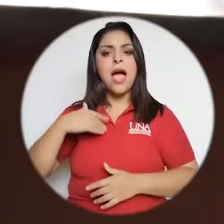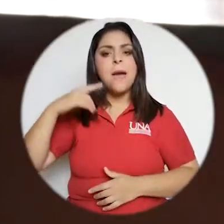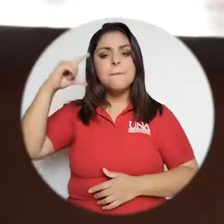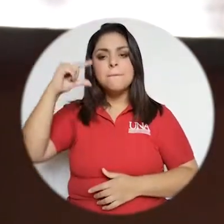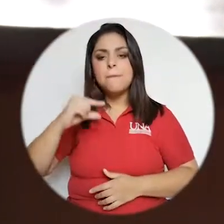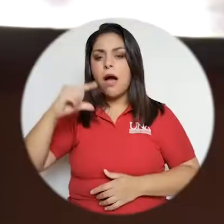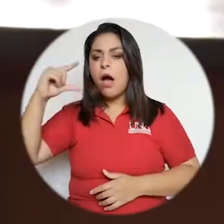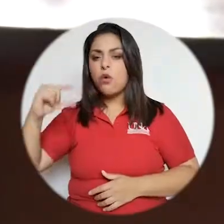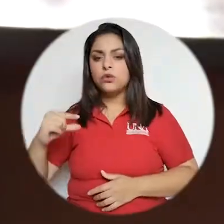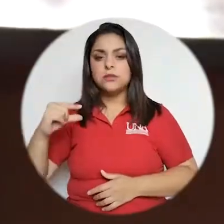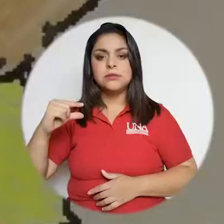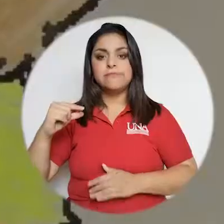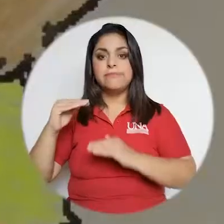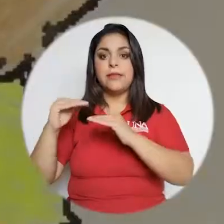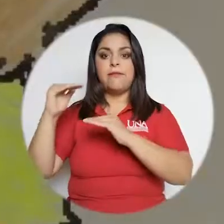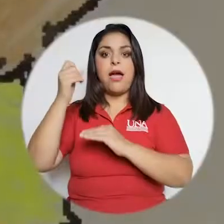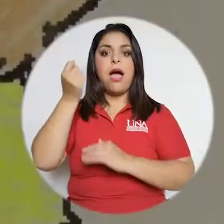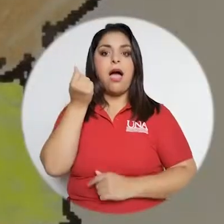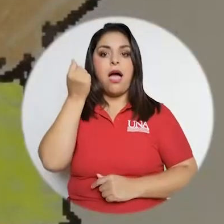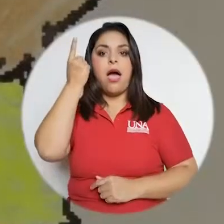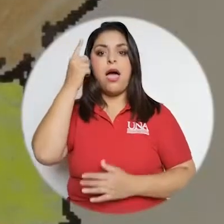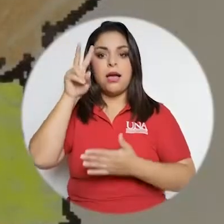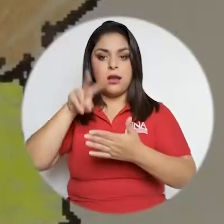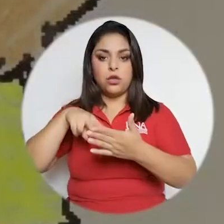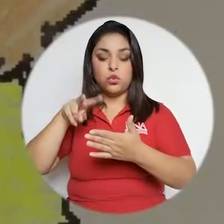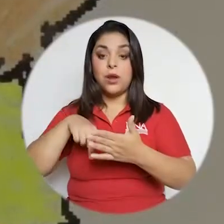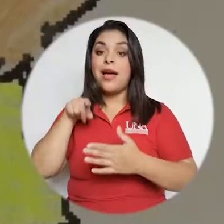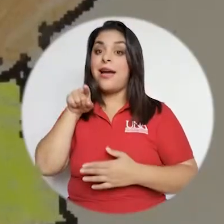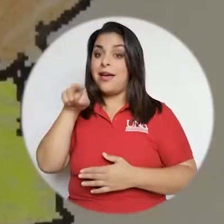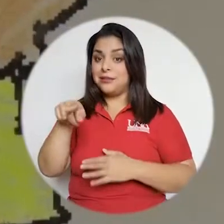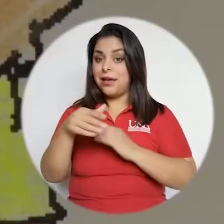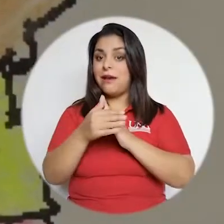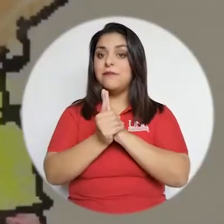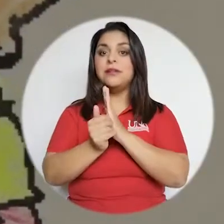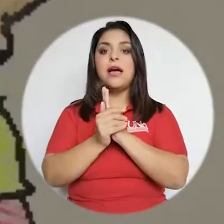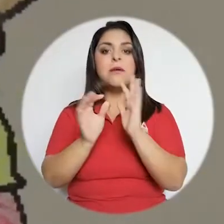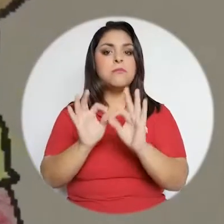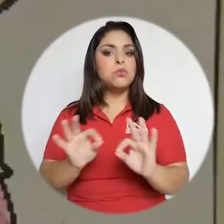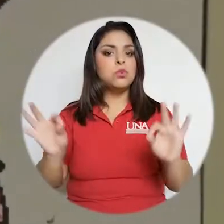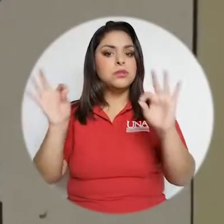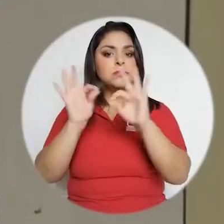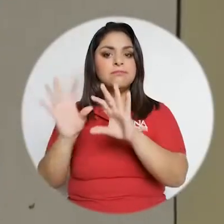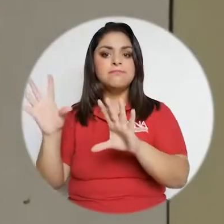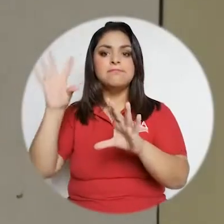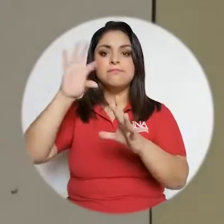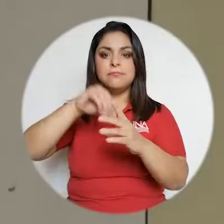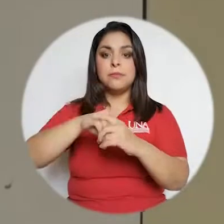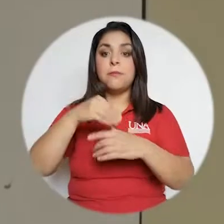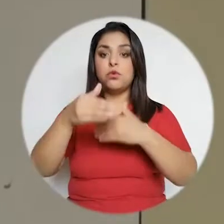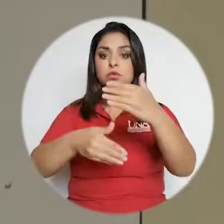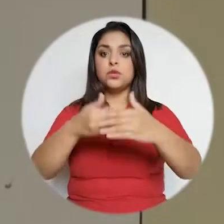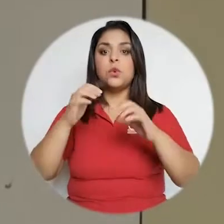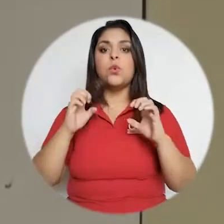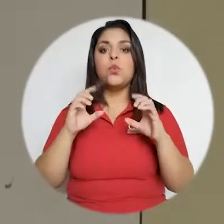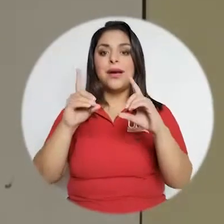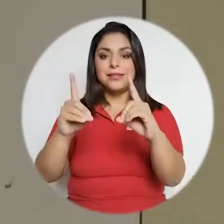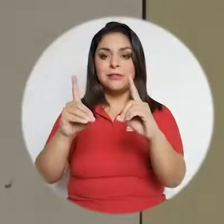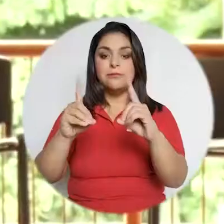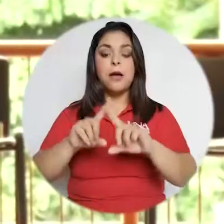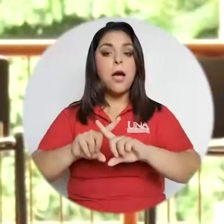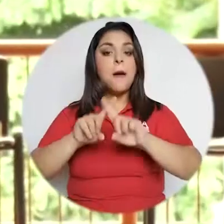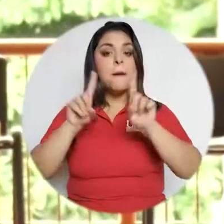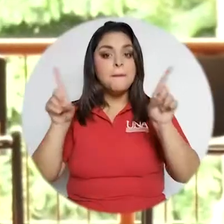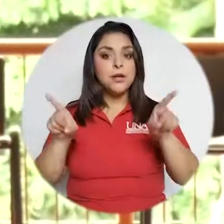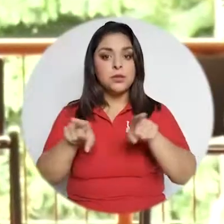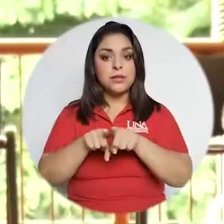bajos niveles de comprensión de lectura, que es una habilidad de importancia integral para todo el proceso educativo, pero también